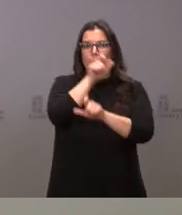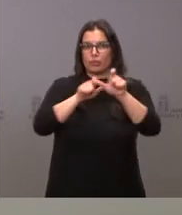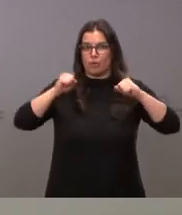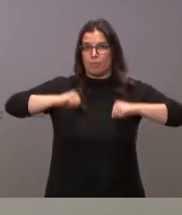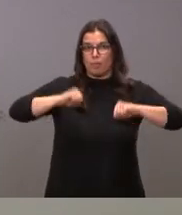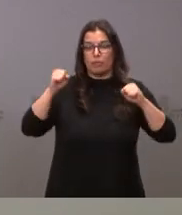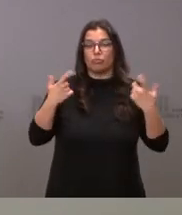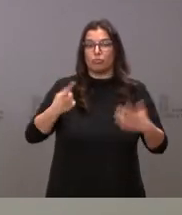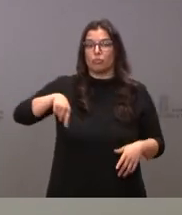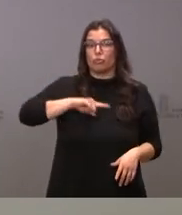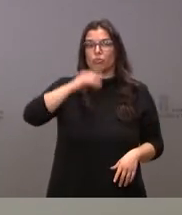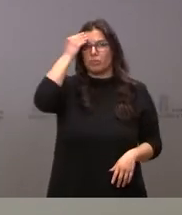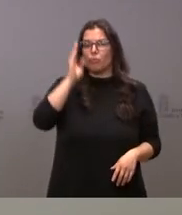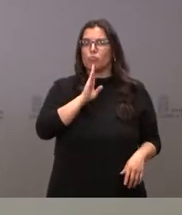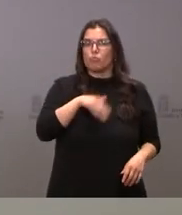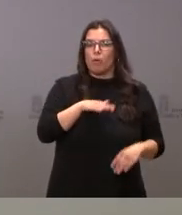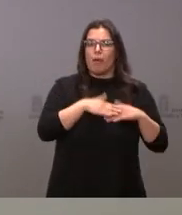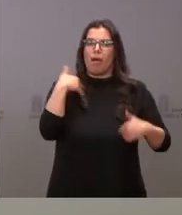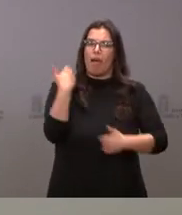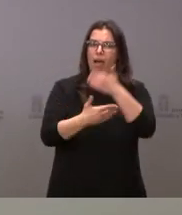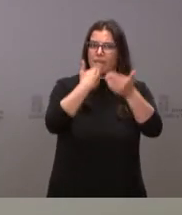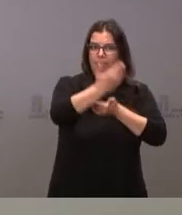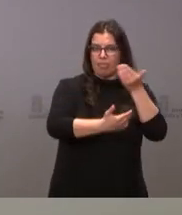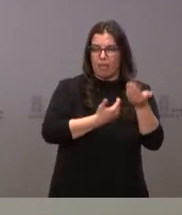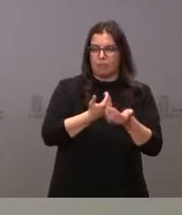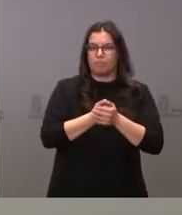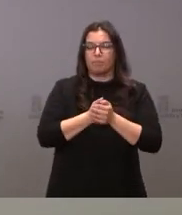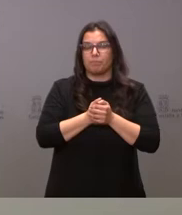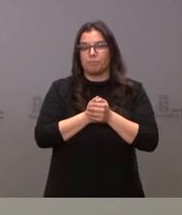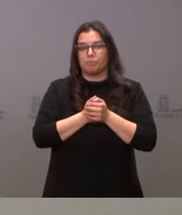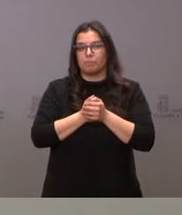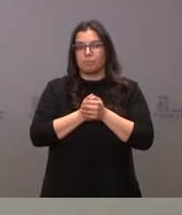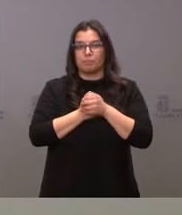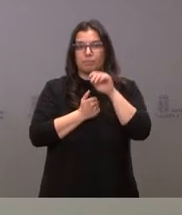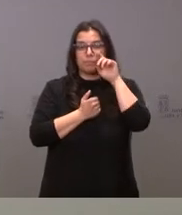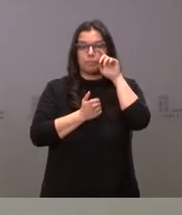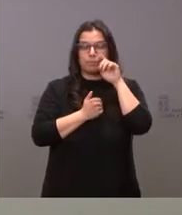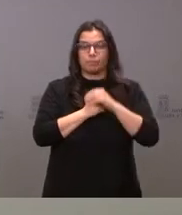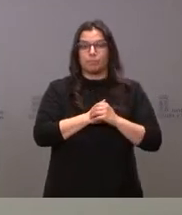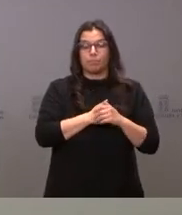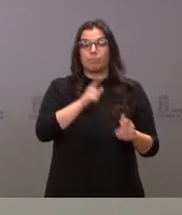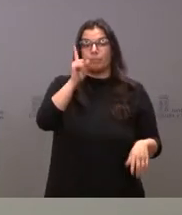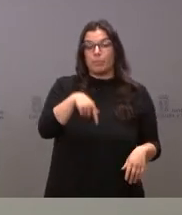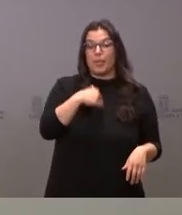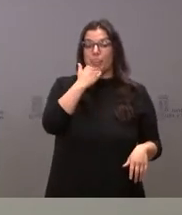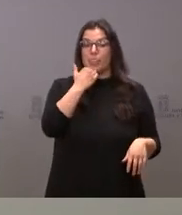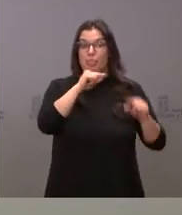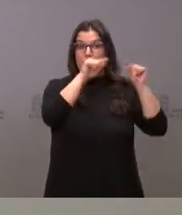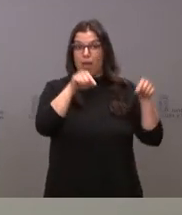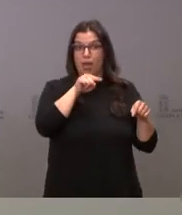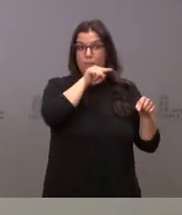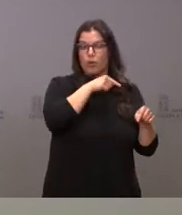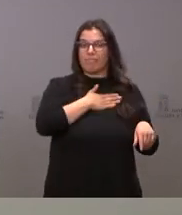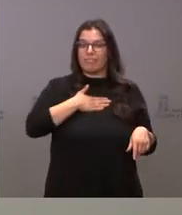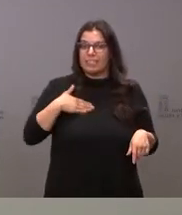punto de vista, nos parece oportuno avanzar en esta dirección. Y, desde el punto de vista de que Zamora aspira a